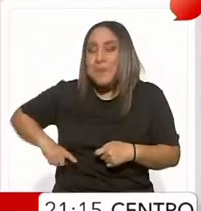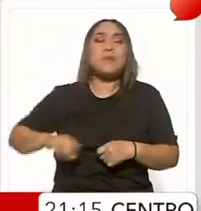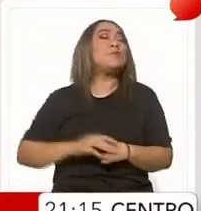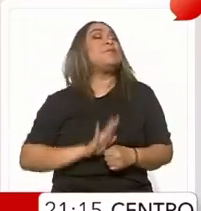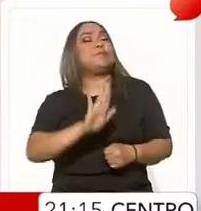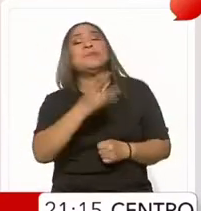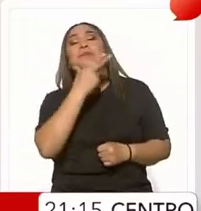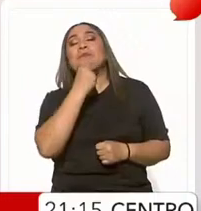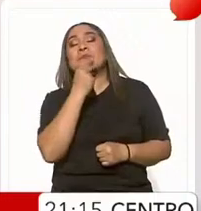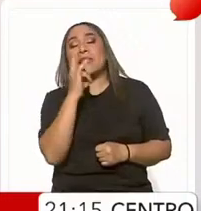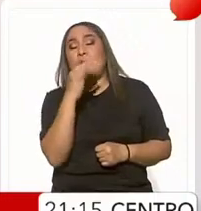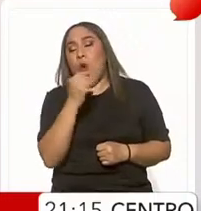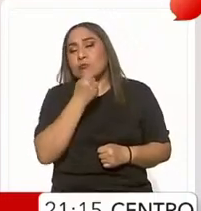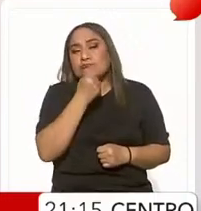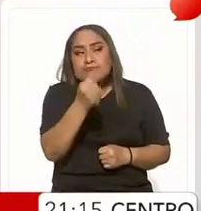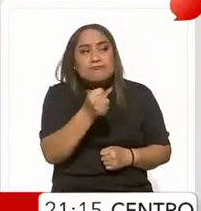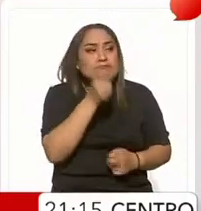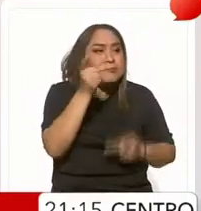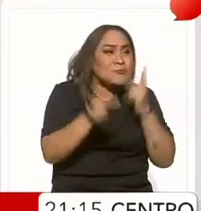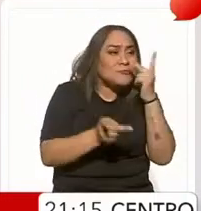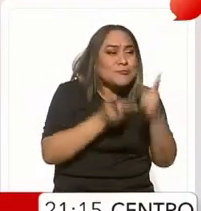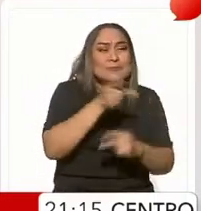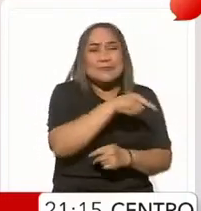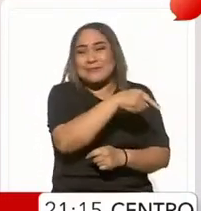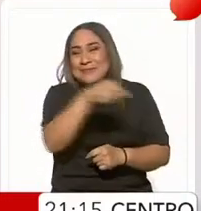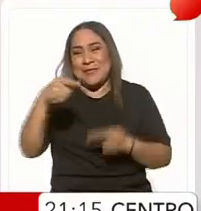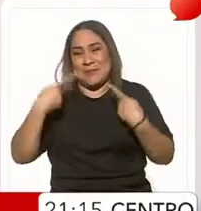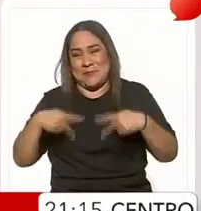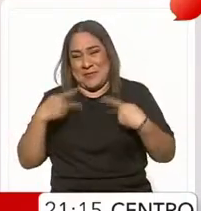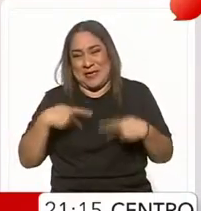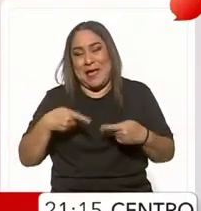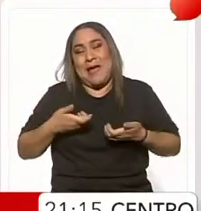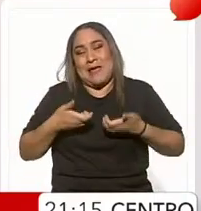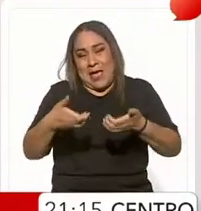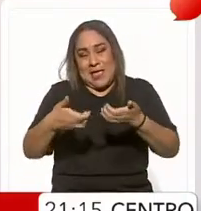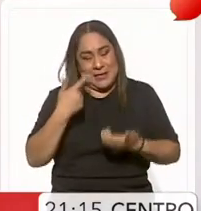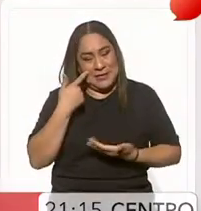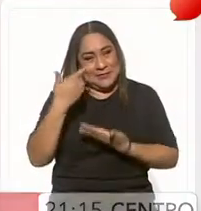preguntó a los mexicanos justamente y aquí están sus respuestas a pie de calle.